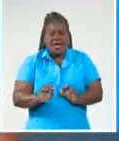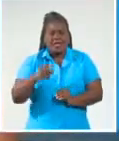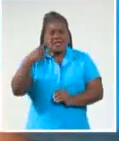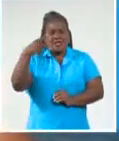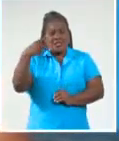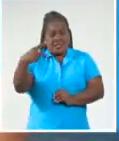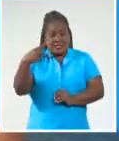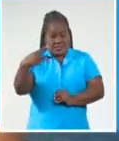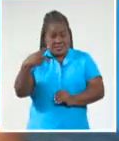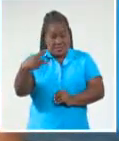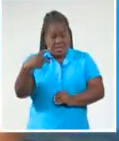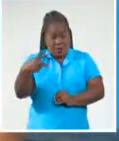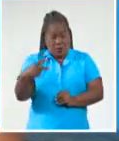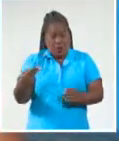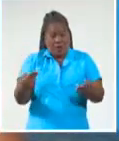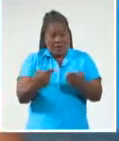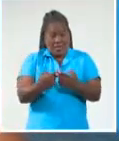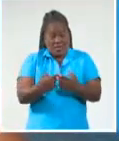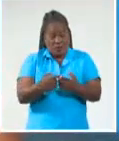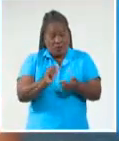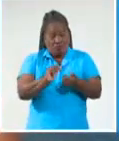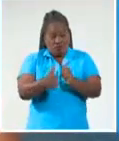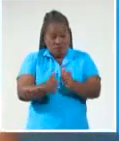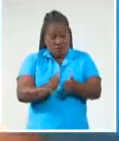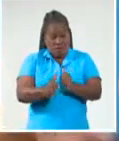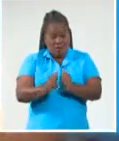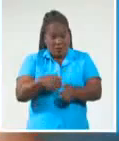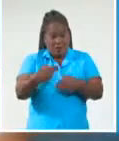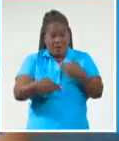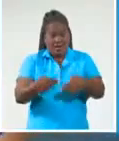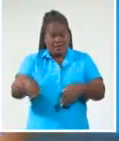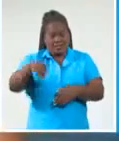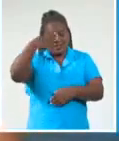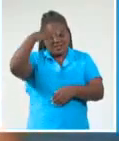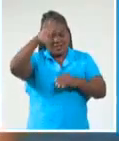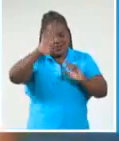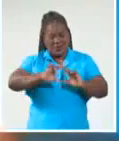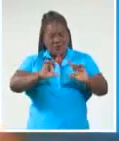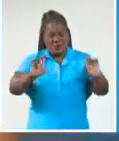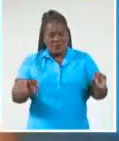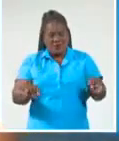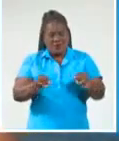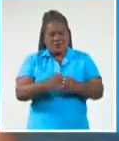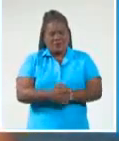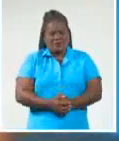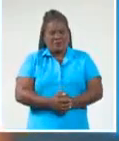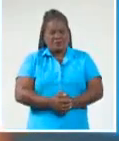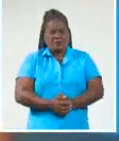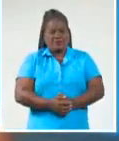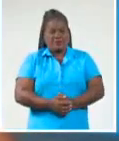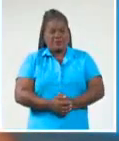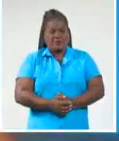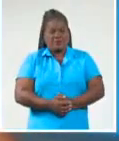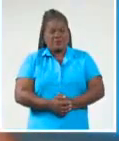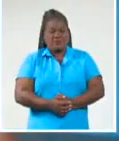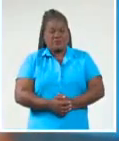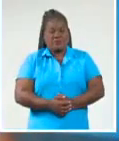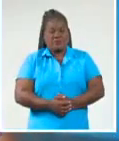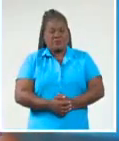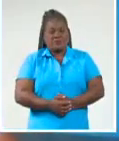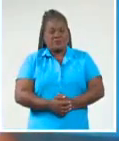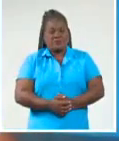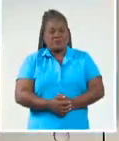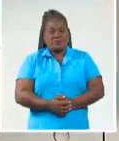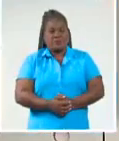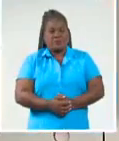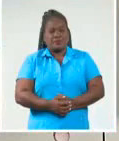espectáculo deportivo que se celebra anualmente en nuestro país. Te devuelvo la señal directamente desde el Coliseo de la Ciudad Deportiva en esta